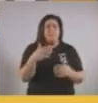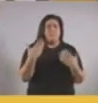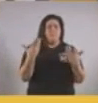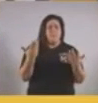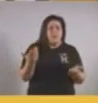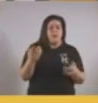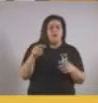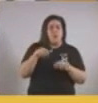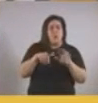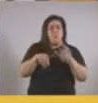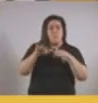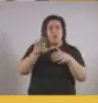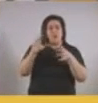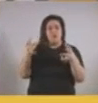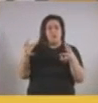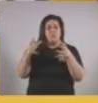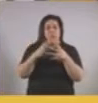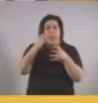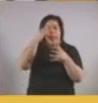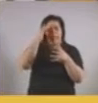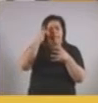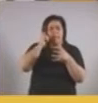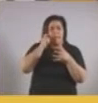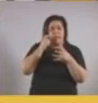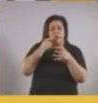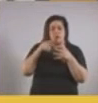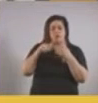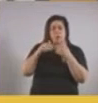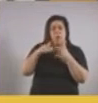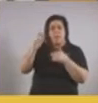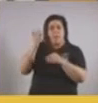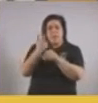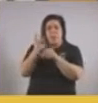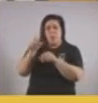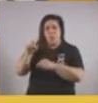contagio está en los chicos a partir de la edad de la secundaria.